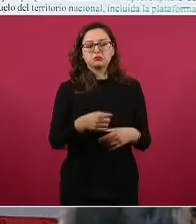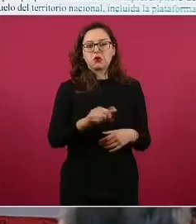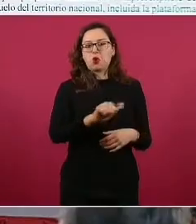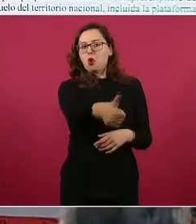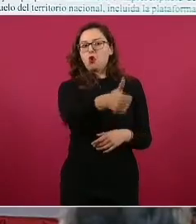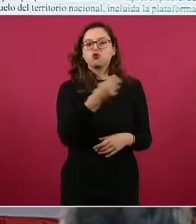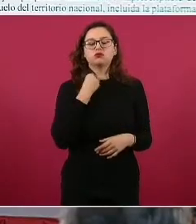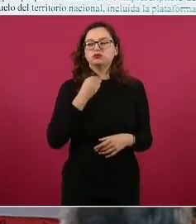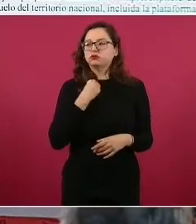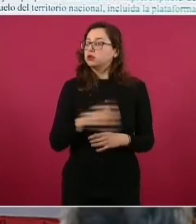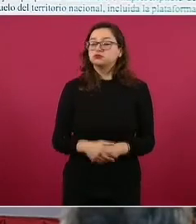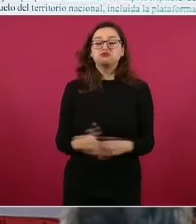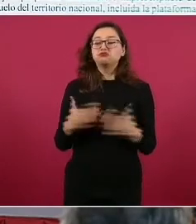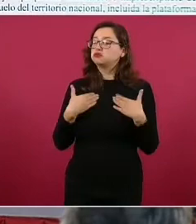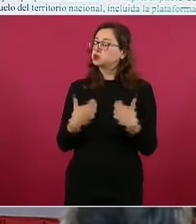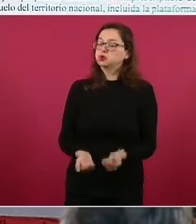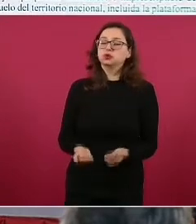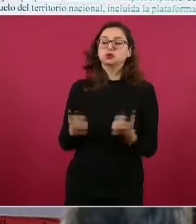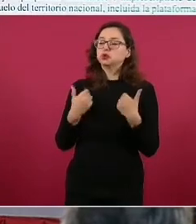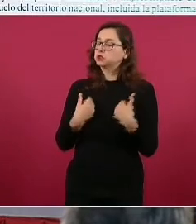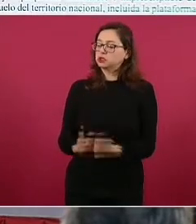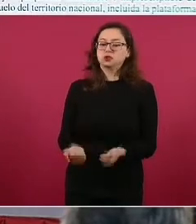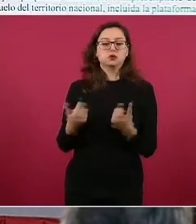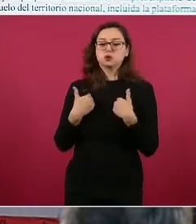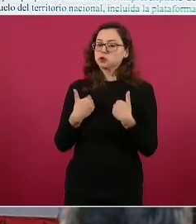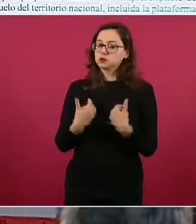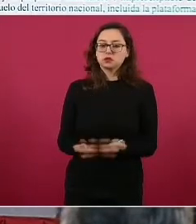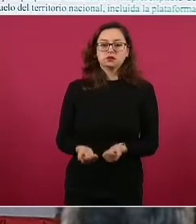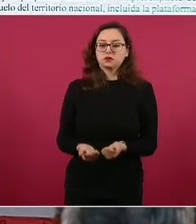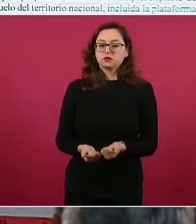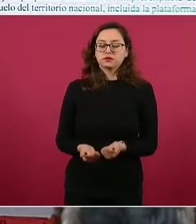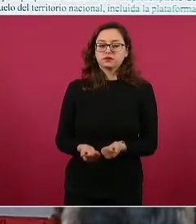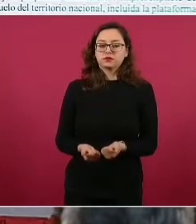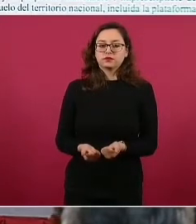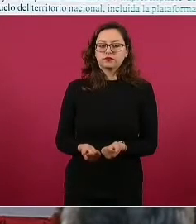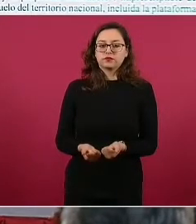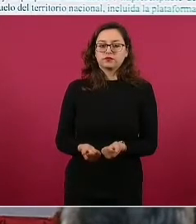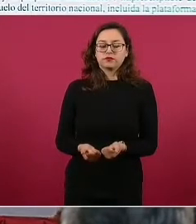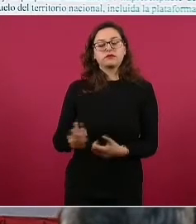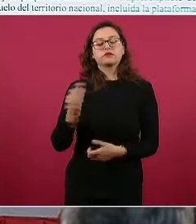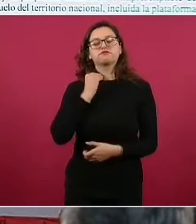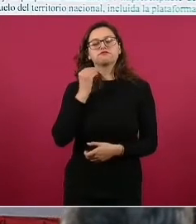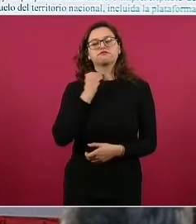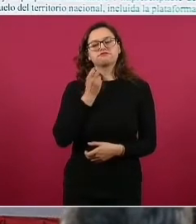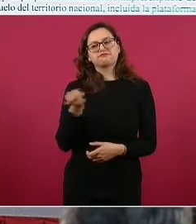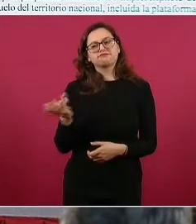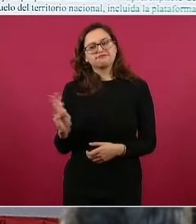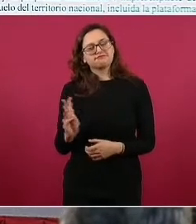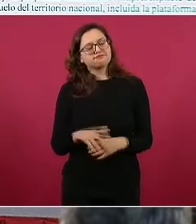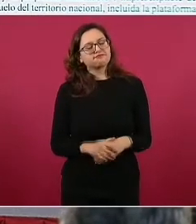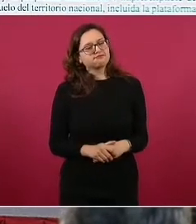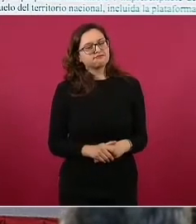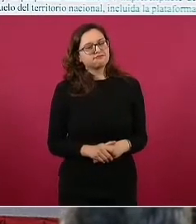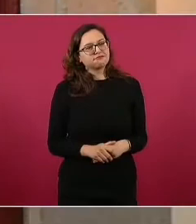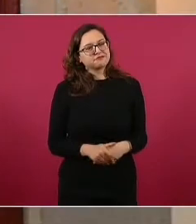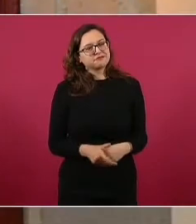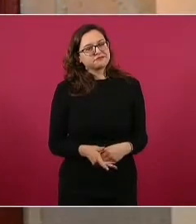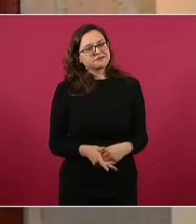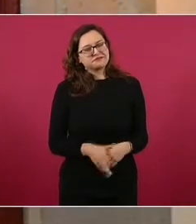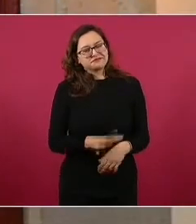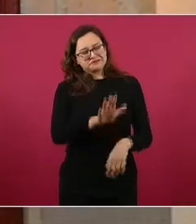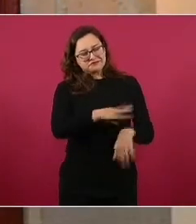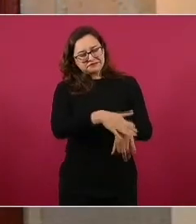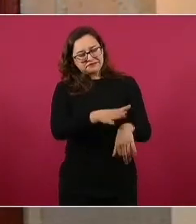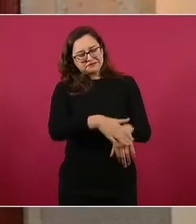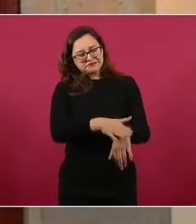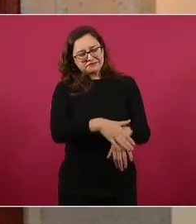usan la expresión,